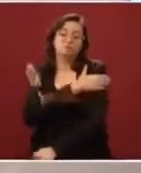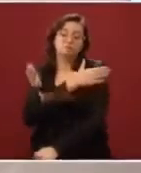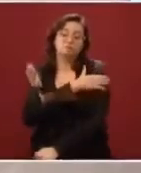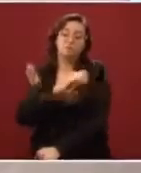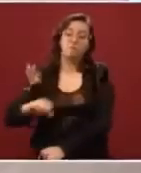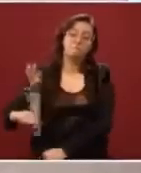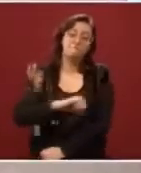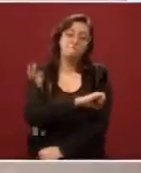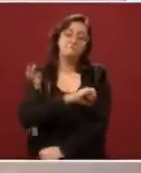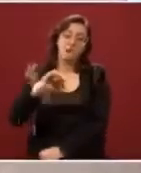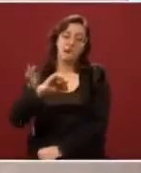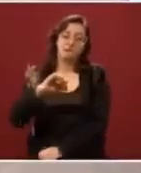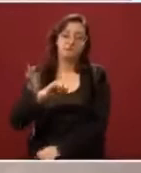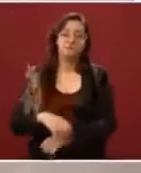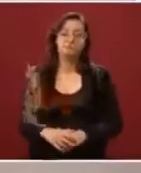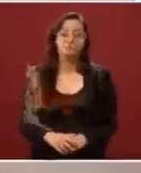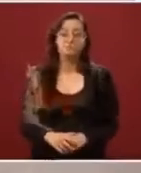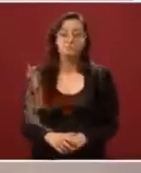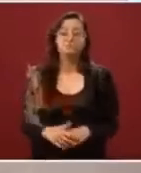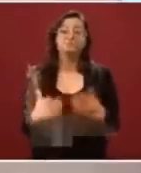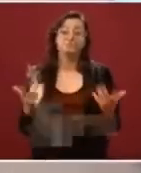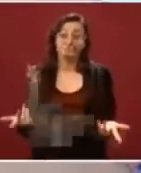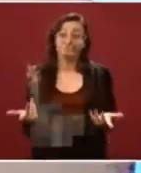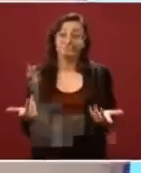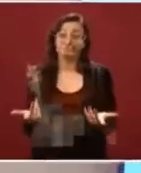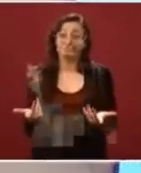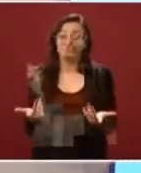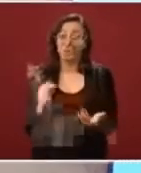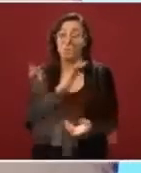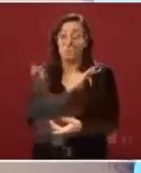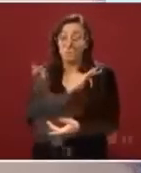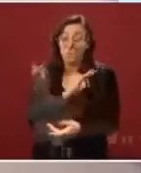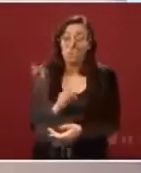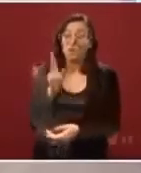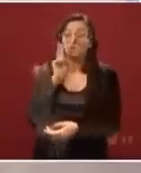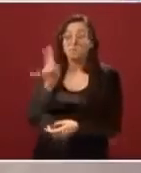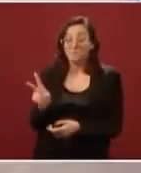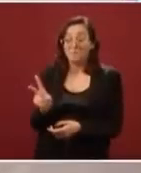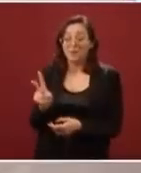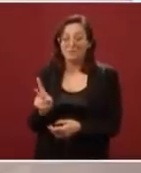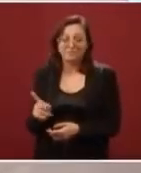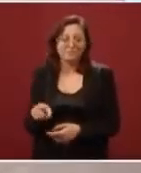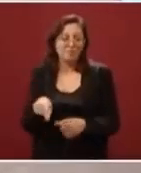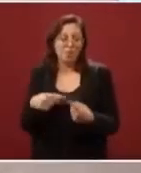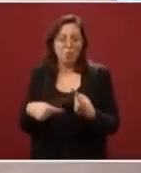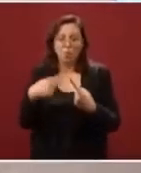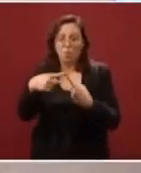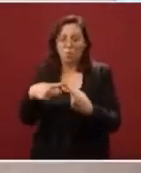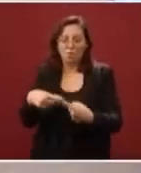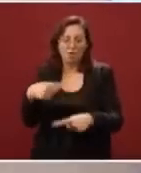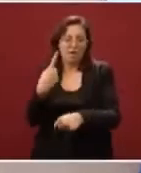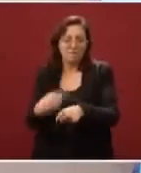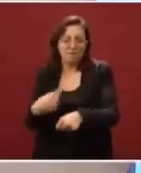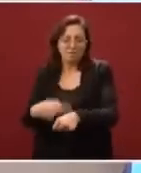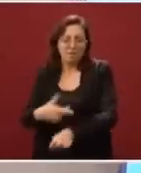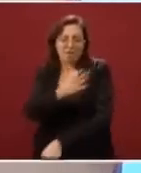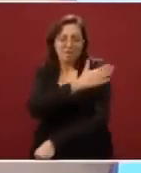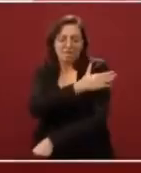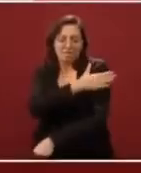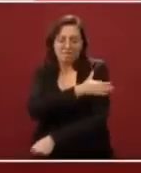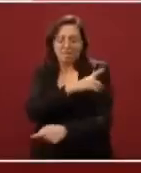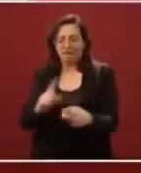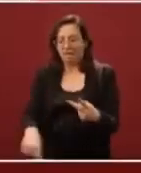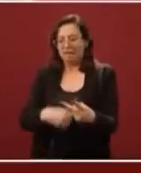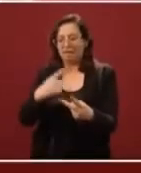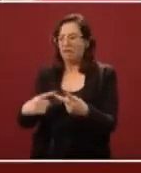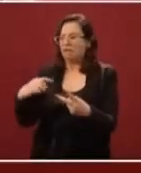arterial. Estamos viendo cómo los factores de riesgo que habíamos estado comentando desde las últimas semanas, que son los que precisamente pueden